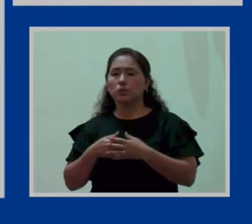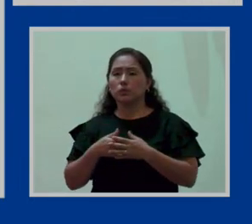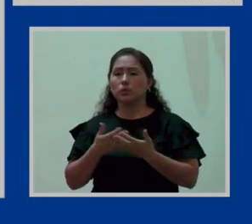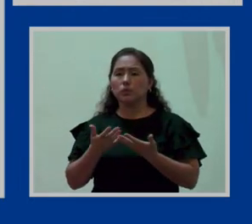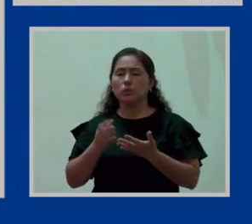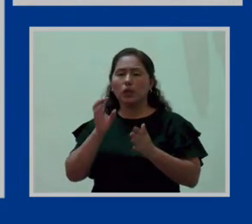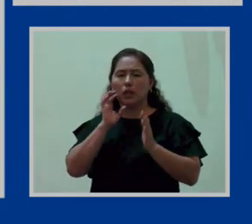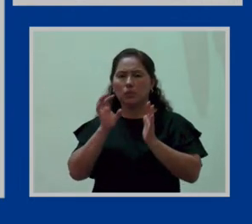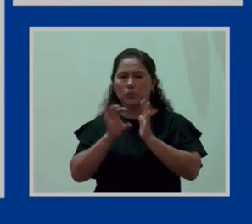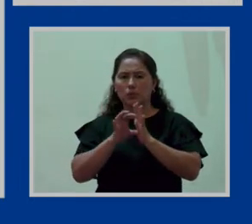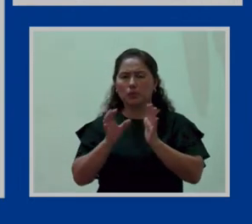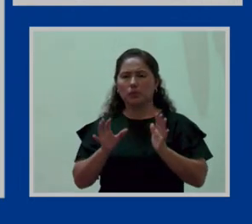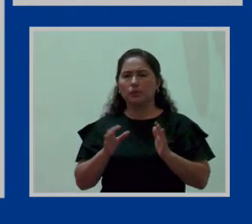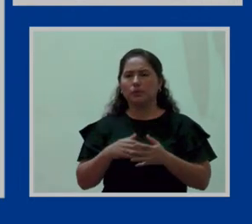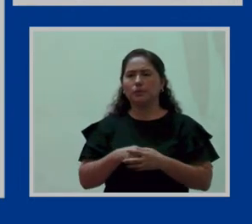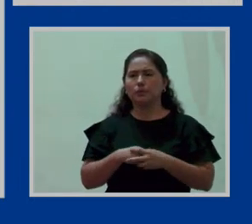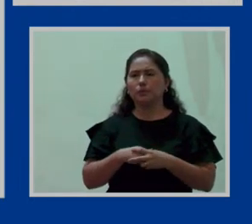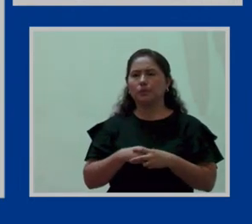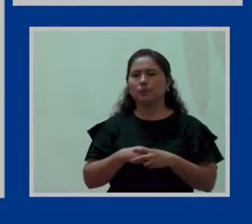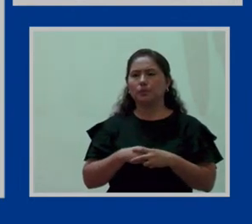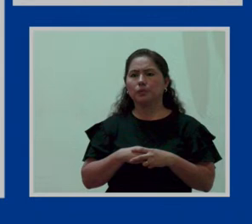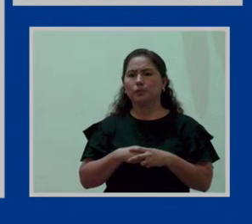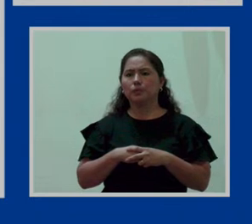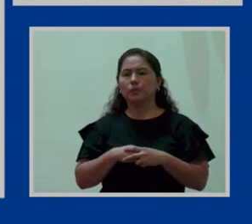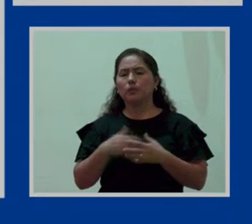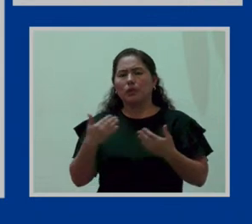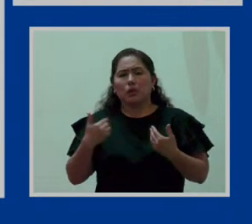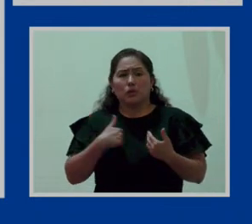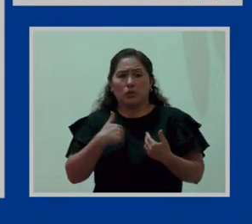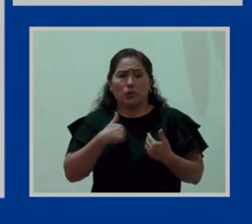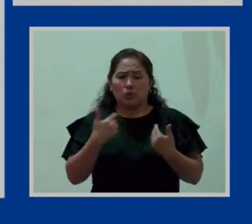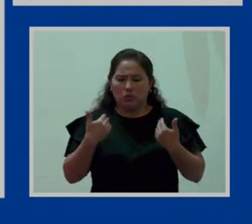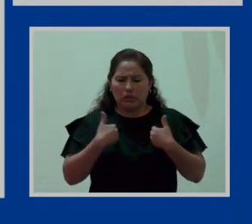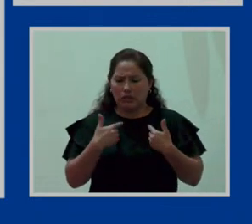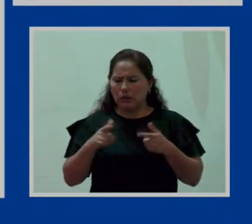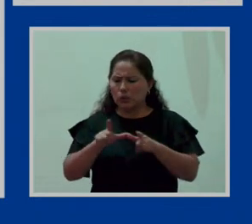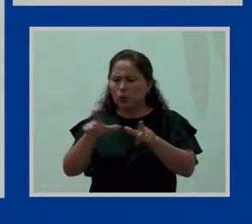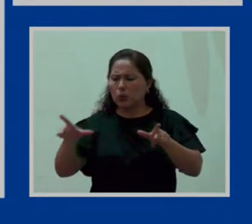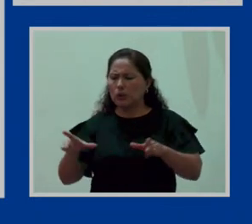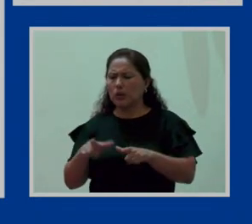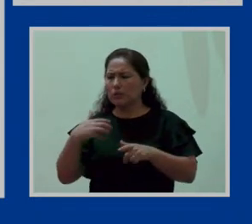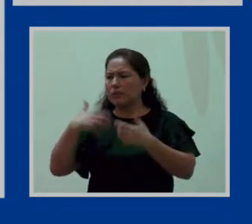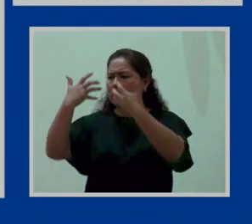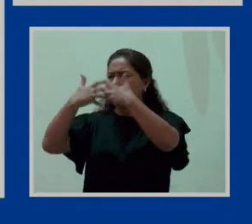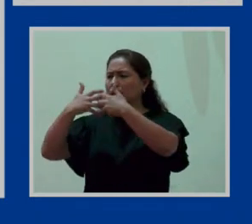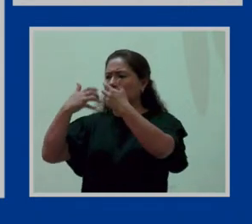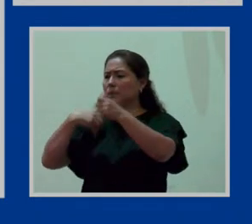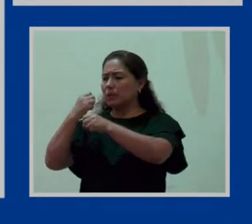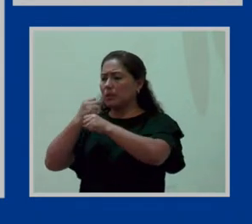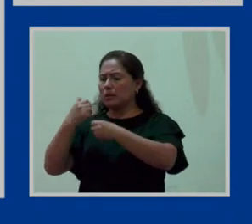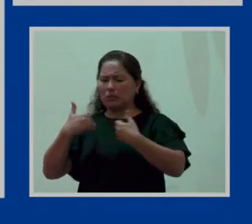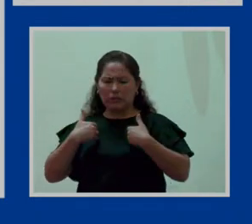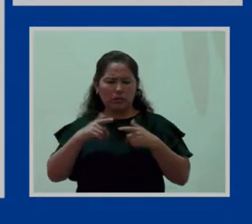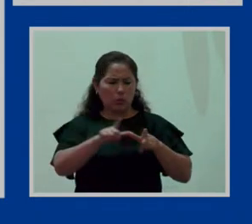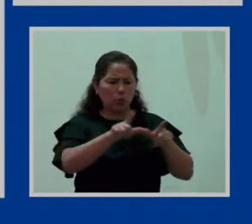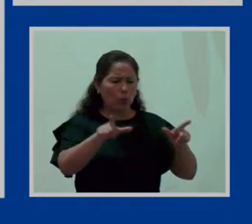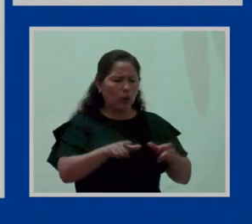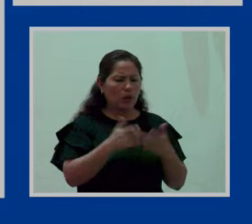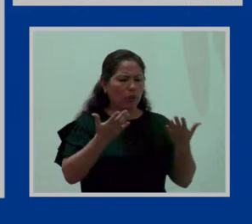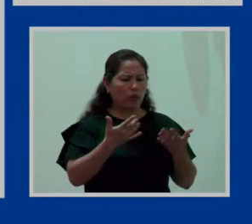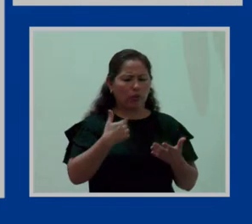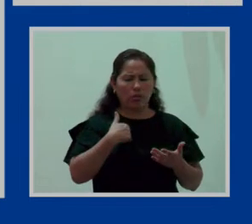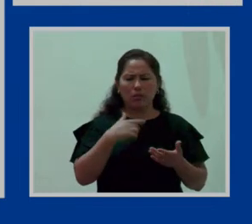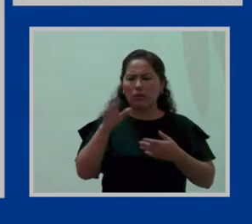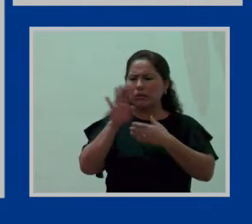explico. Yo no tengo el espacio, porque de hacerlo pongo en riesgo la seguridad de las